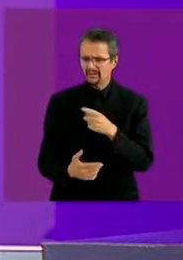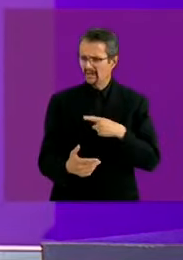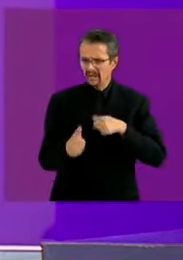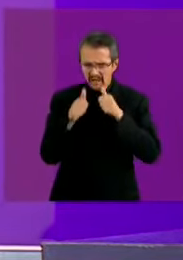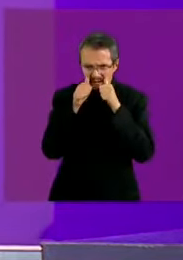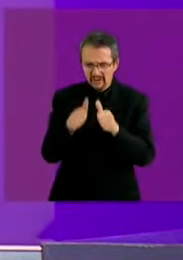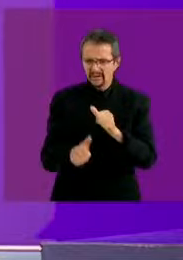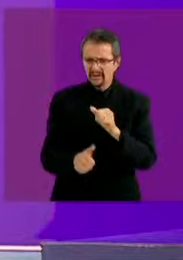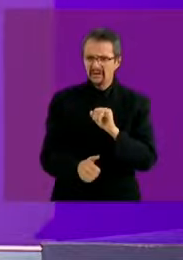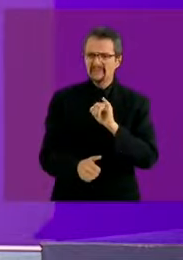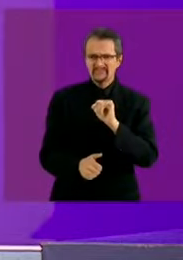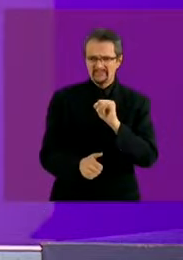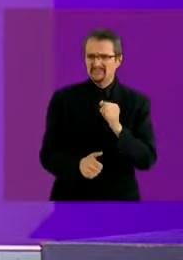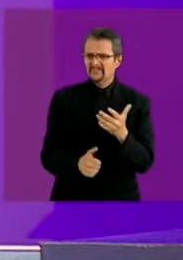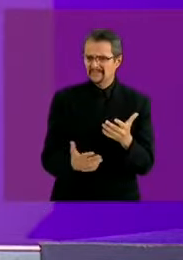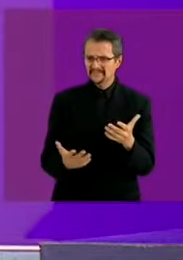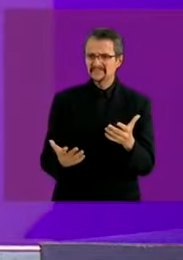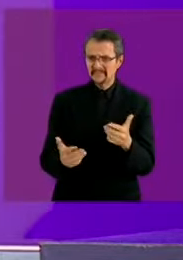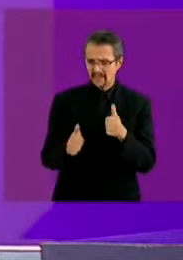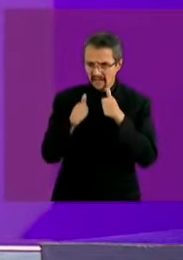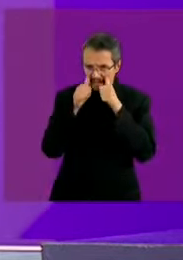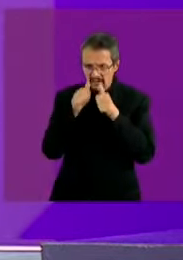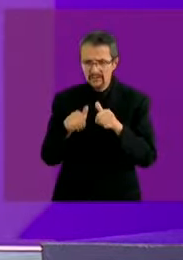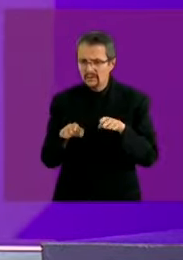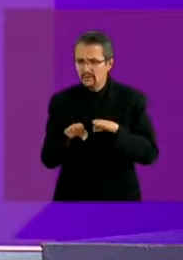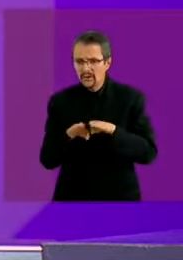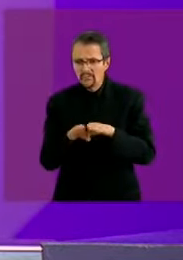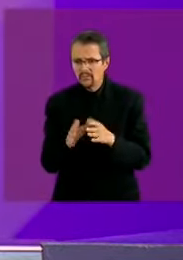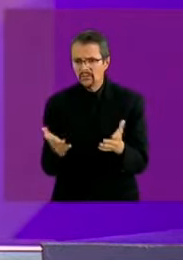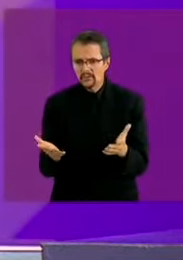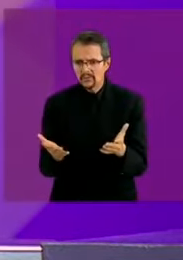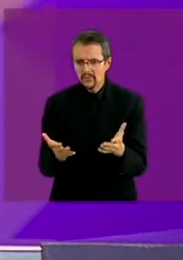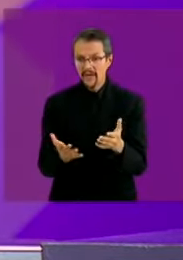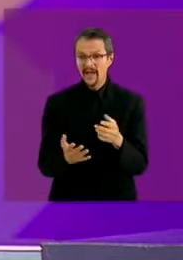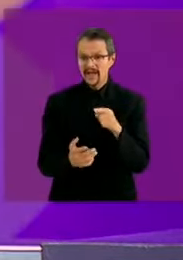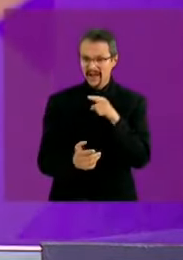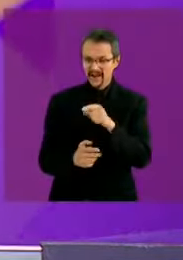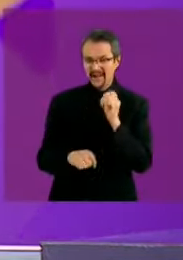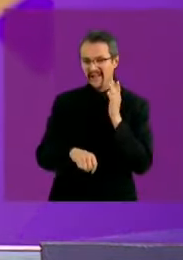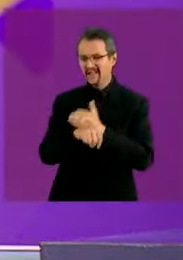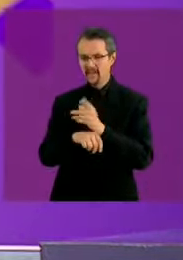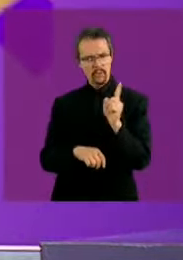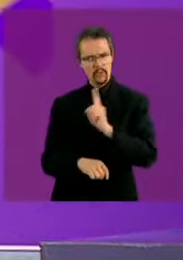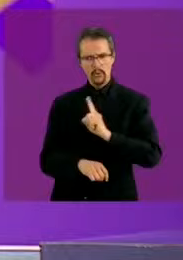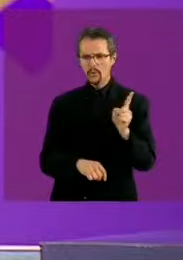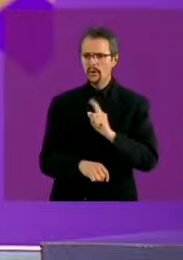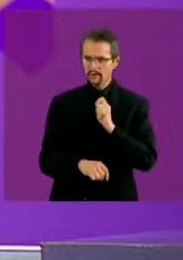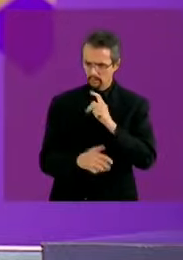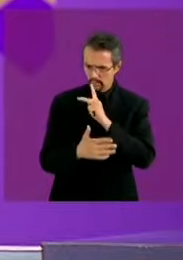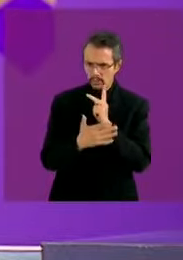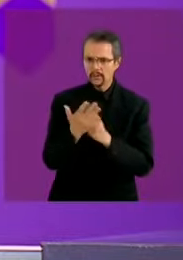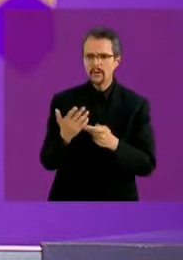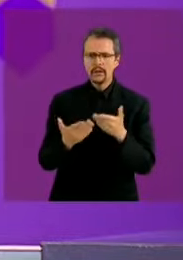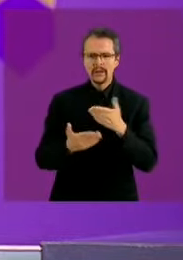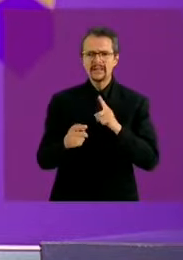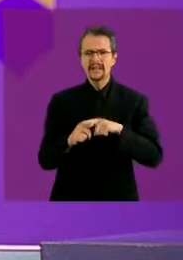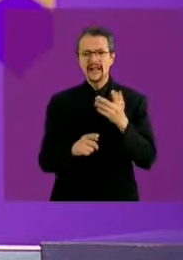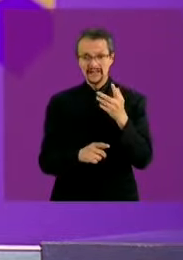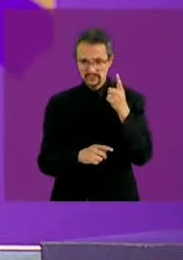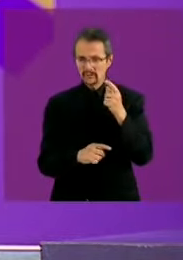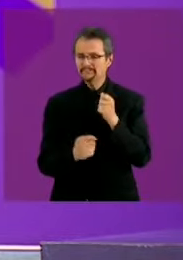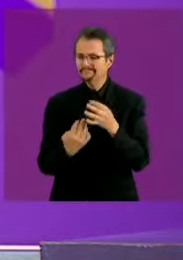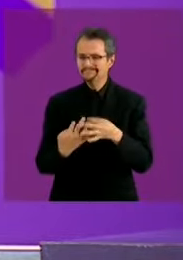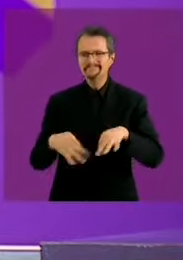que no solamente ver desde una visión punitiva no solamente por supuesto que los programas sociales son muy importantes y hay que ampliarlos pero hay que